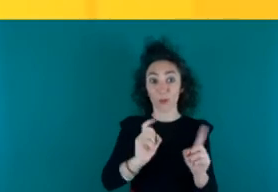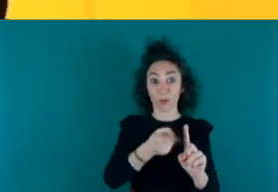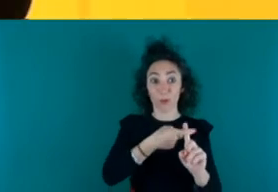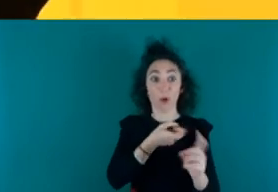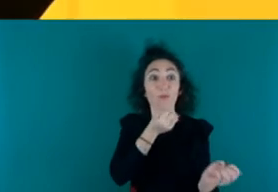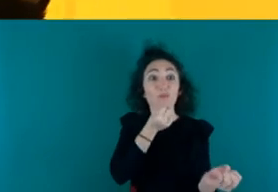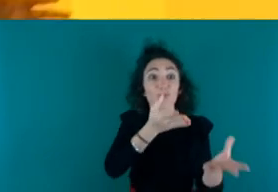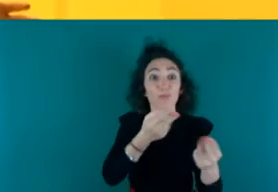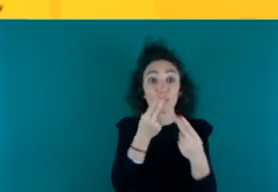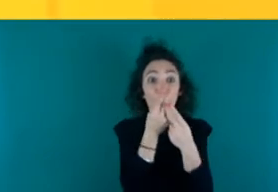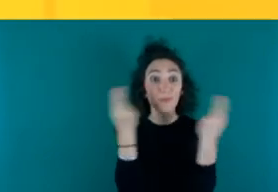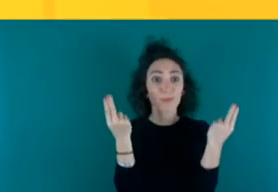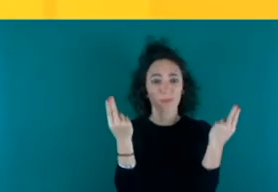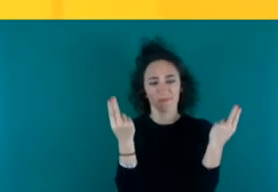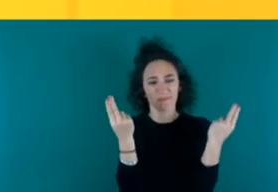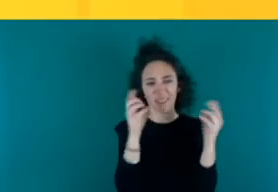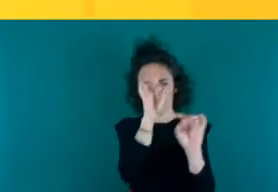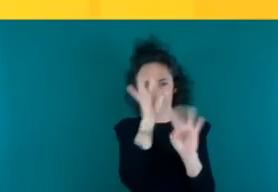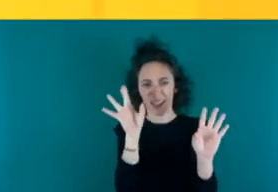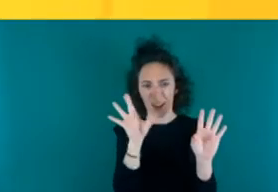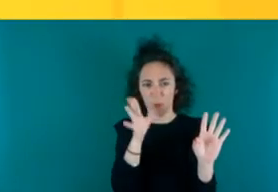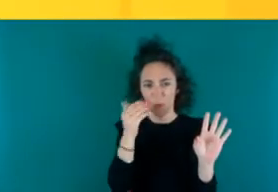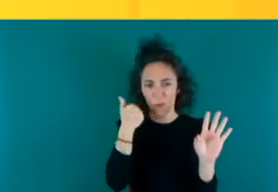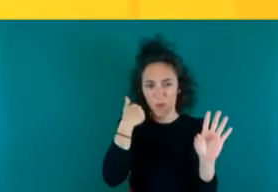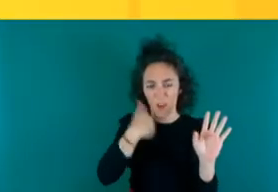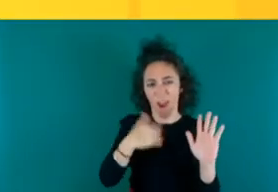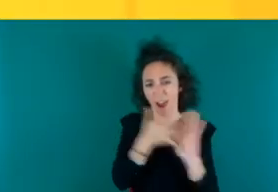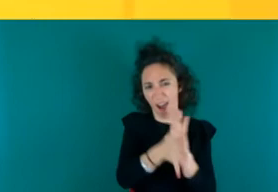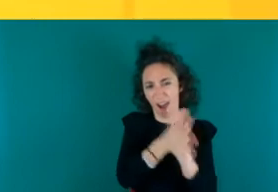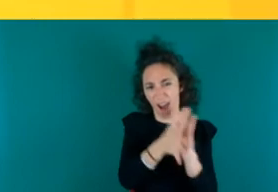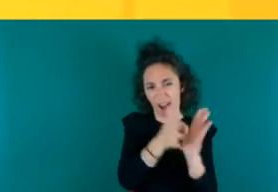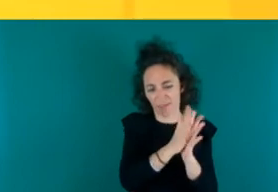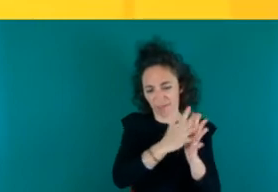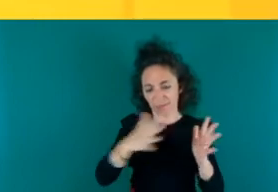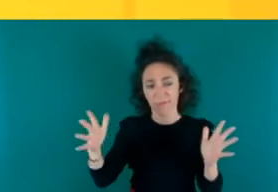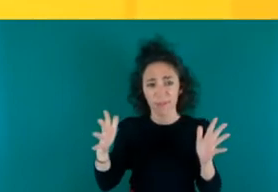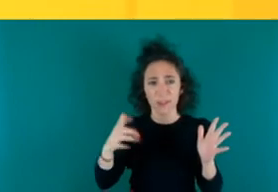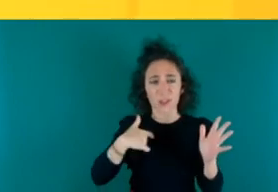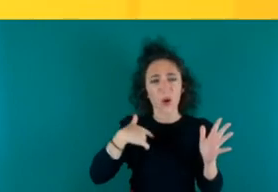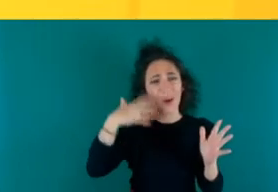creo que es evidente en base a todo lo que he expuesto porque no creo que yo tenga la